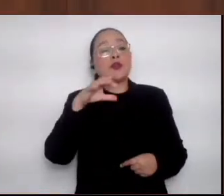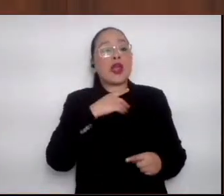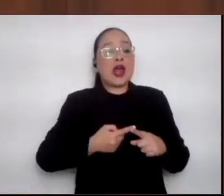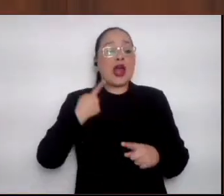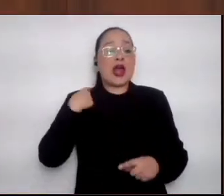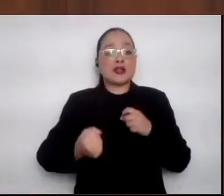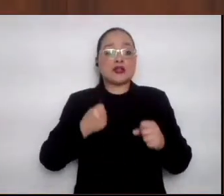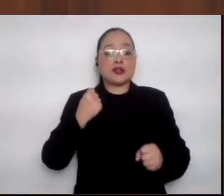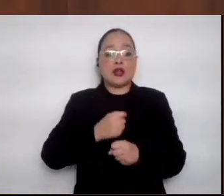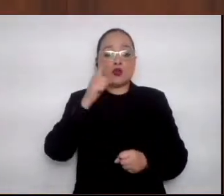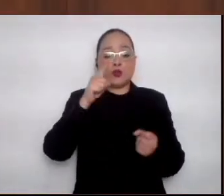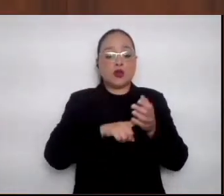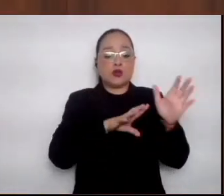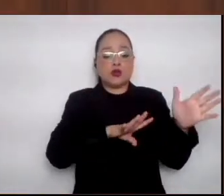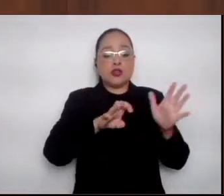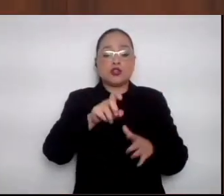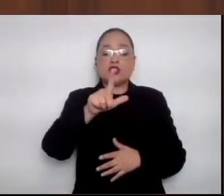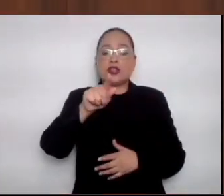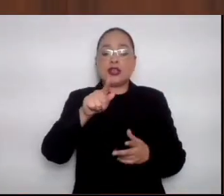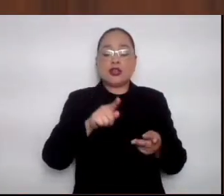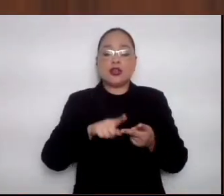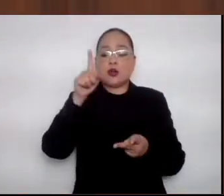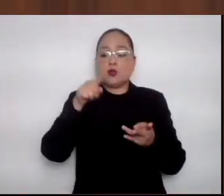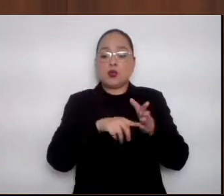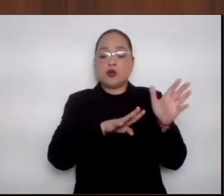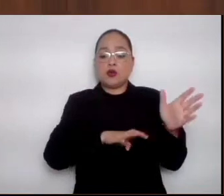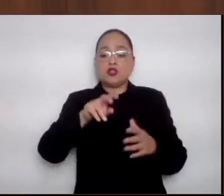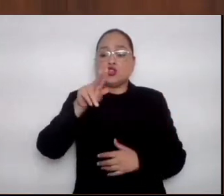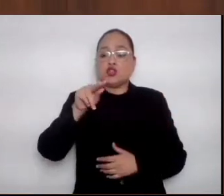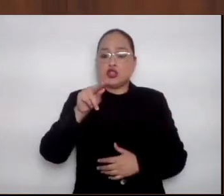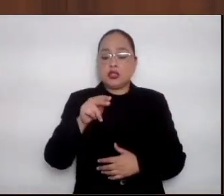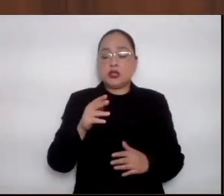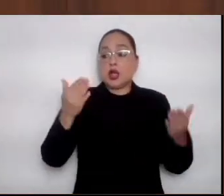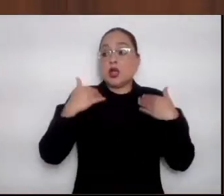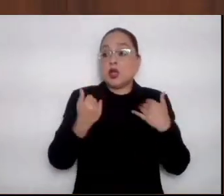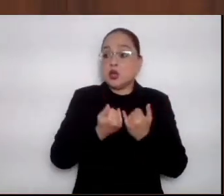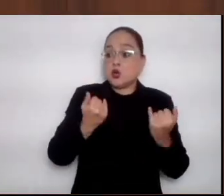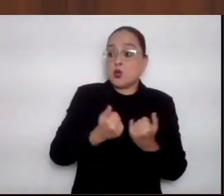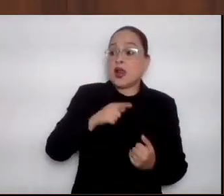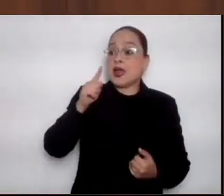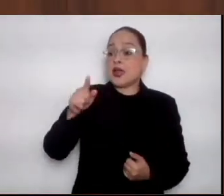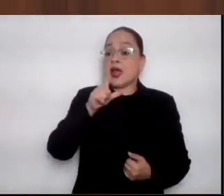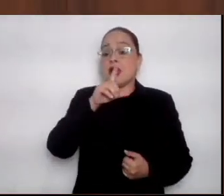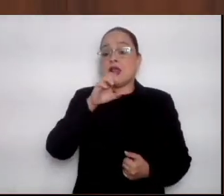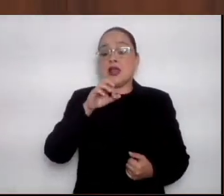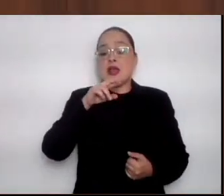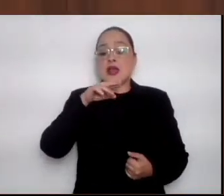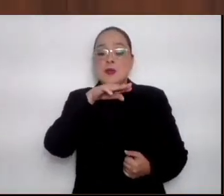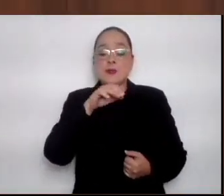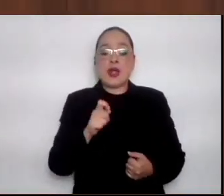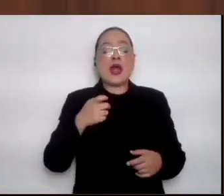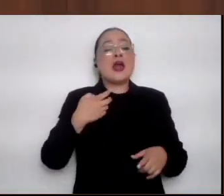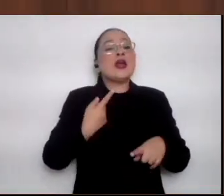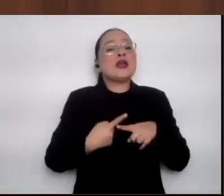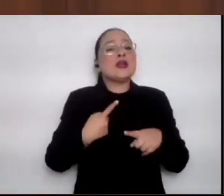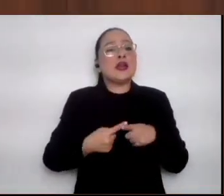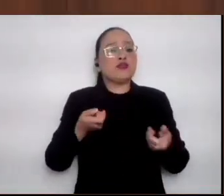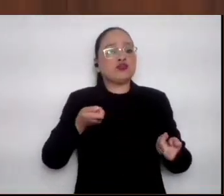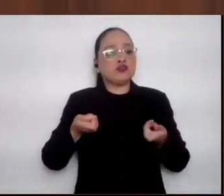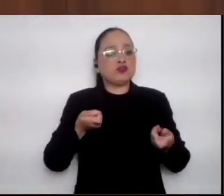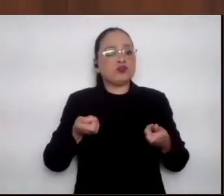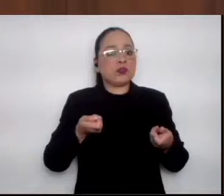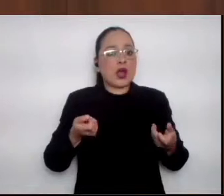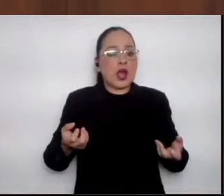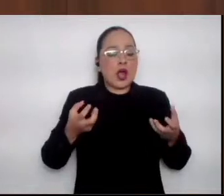de 1980. El propio Sistema Lerma en el Estado de México es una batería de